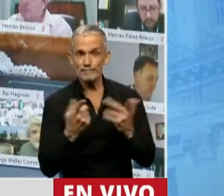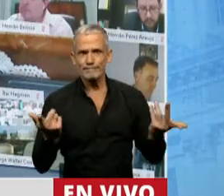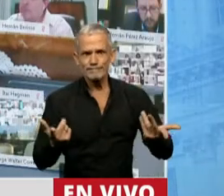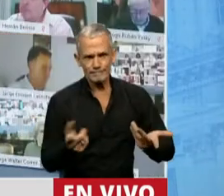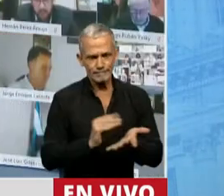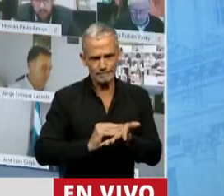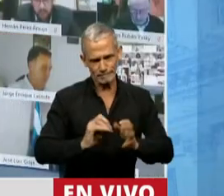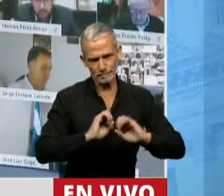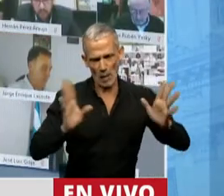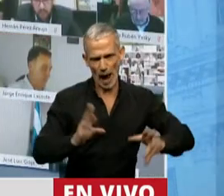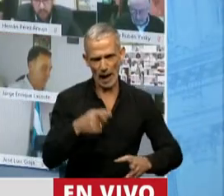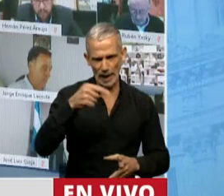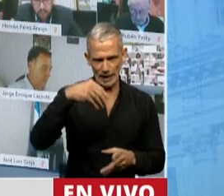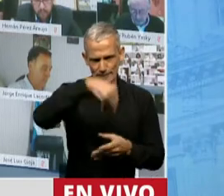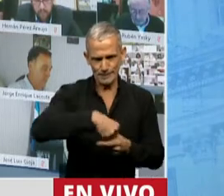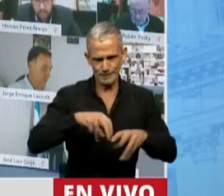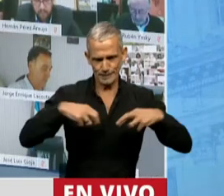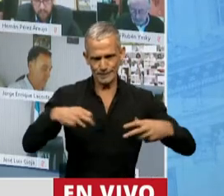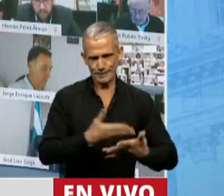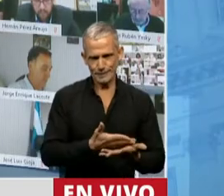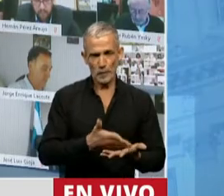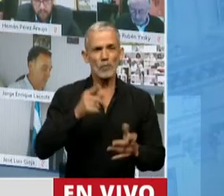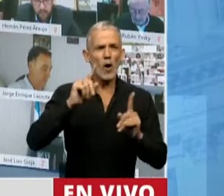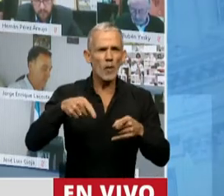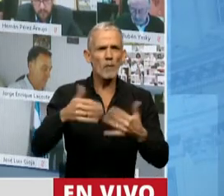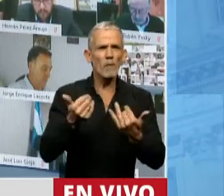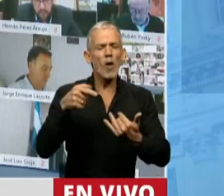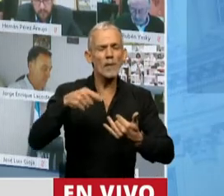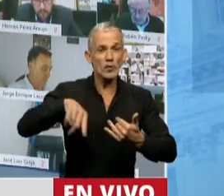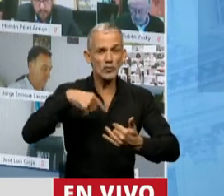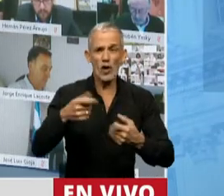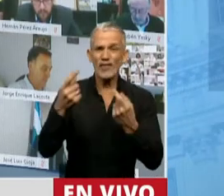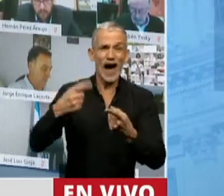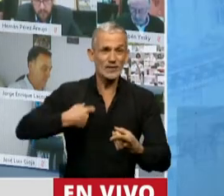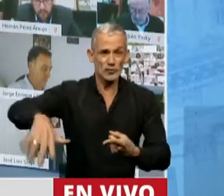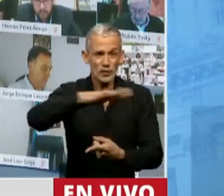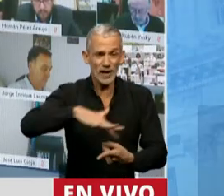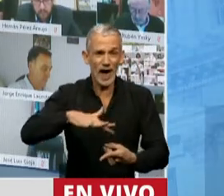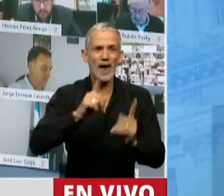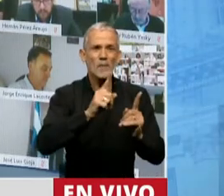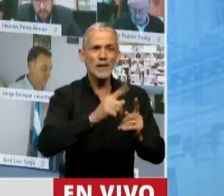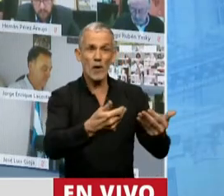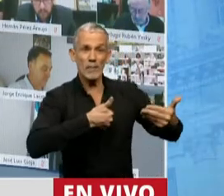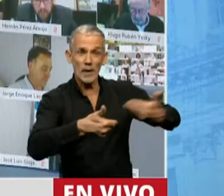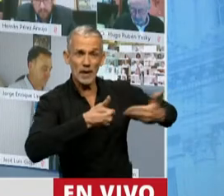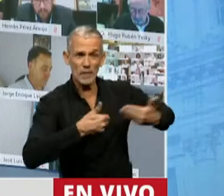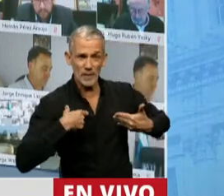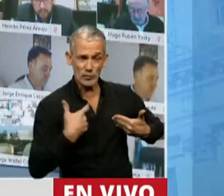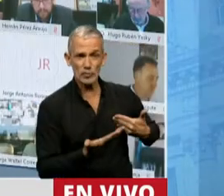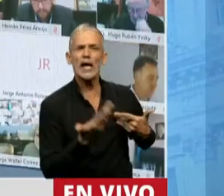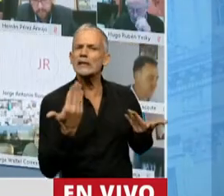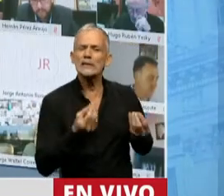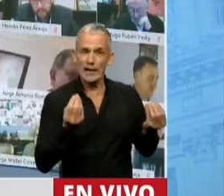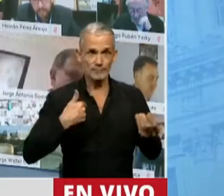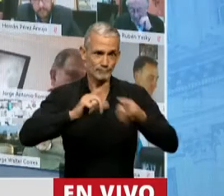integran esta Cámara hoy podamos también devolverle a la sociedad lo que la sociedad nos demanda, que es